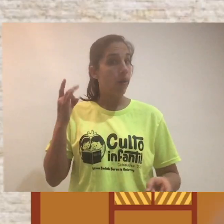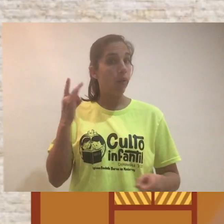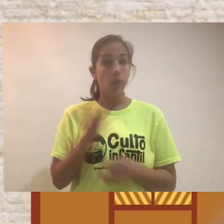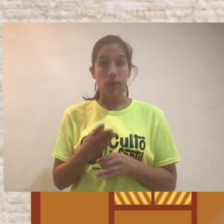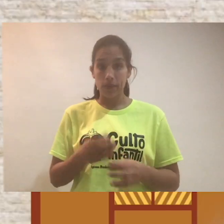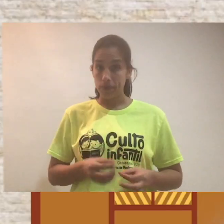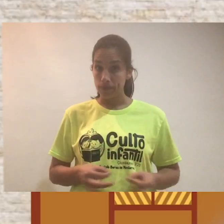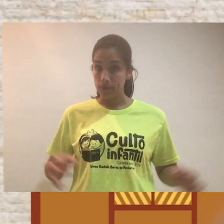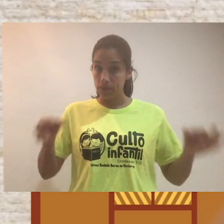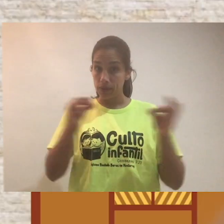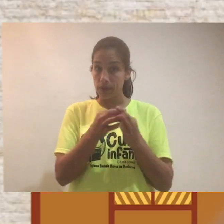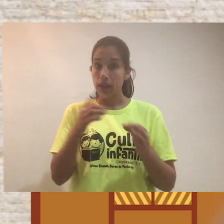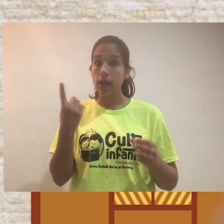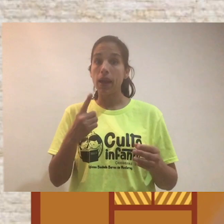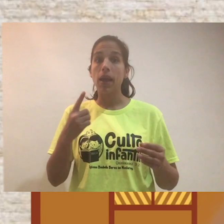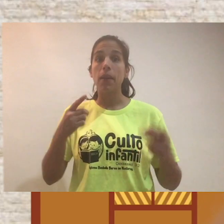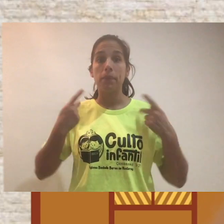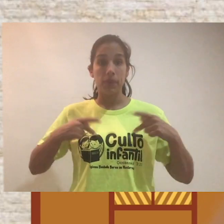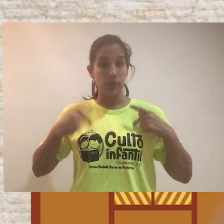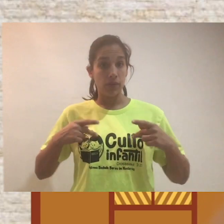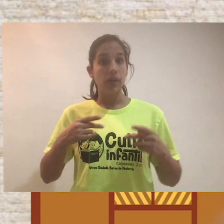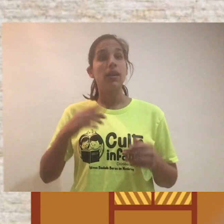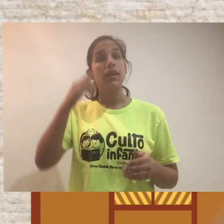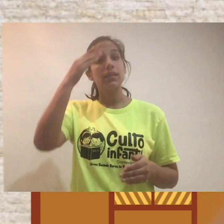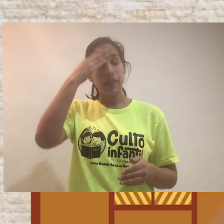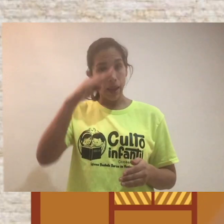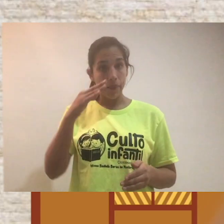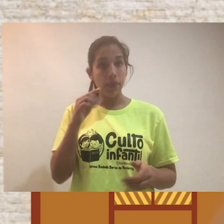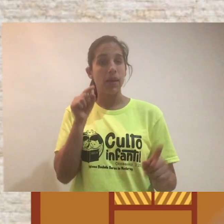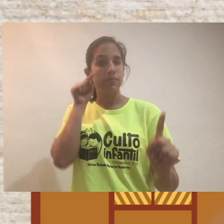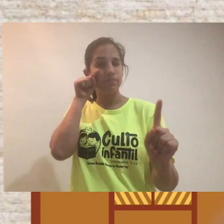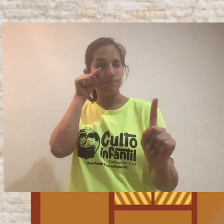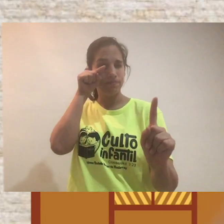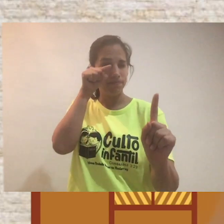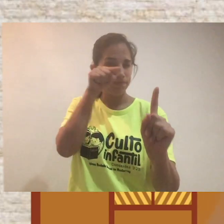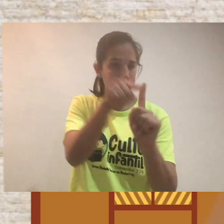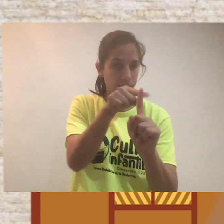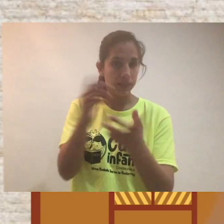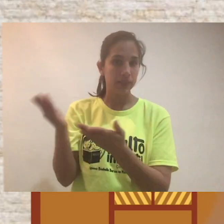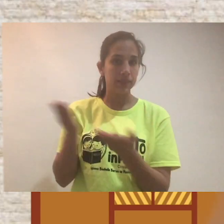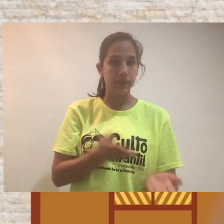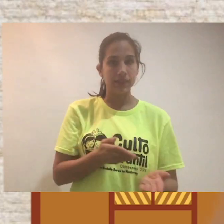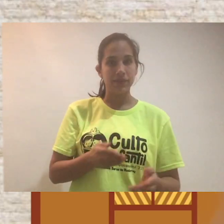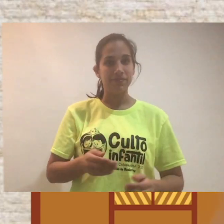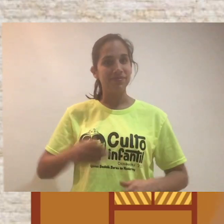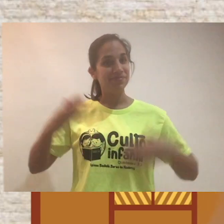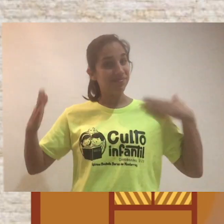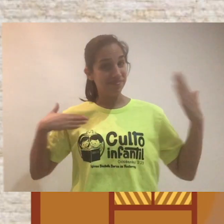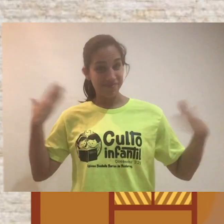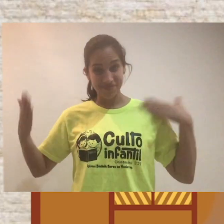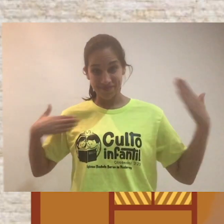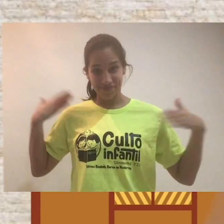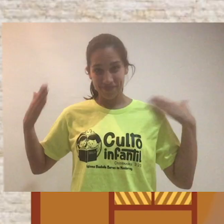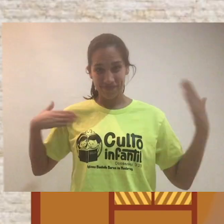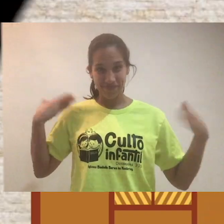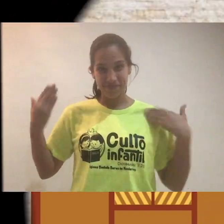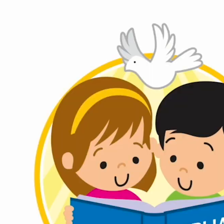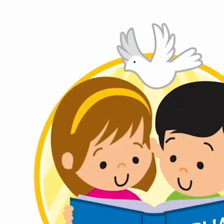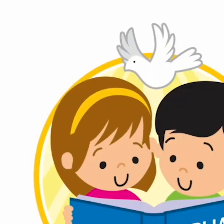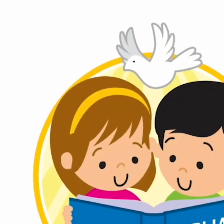Lo único importante es que tu personaje sepa a qué meta va a llegar. ¡Que se diviertan!